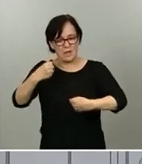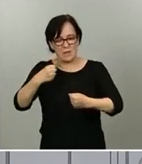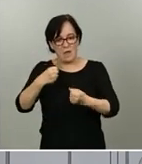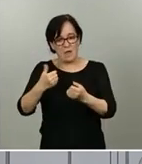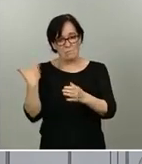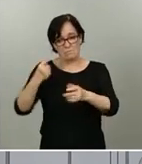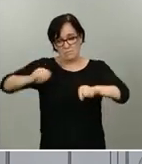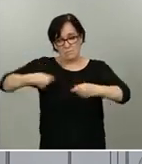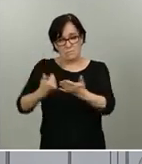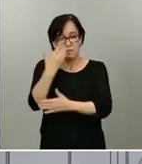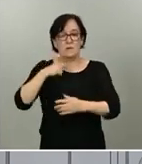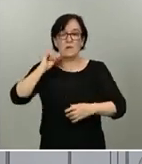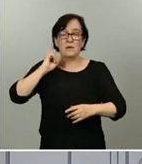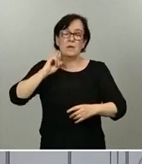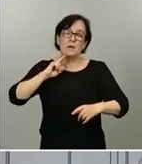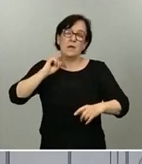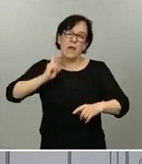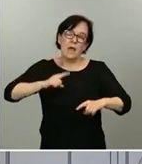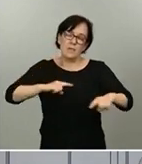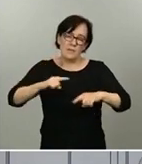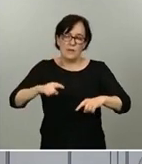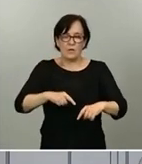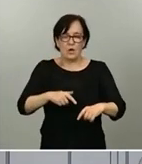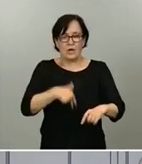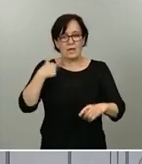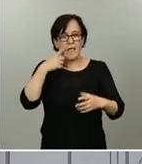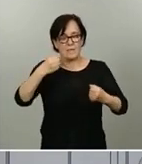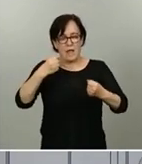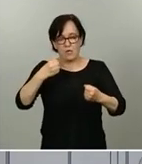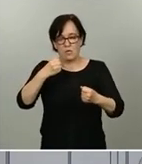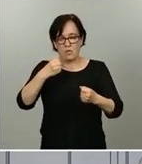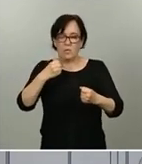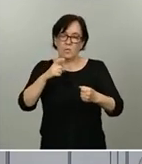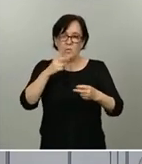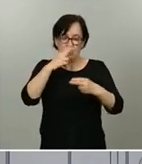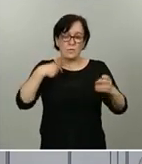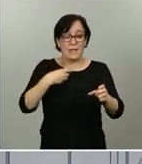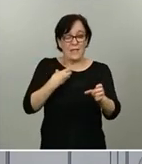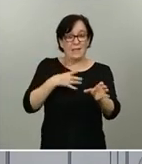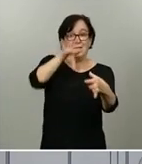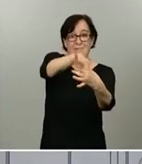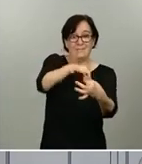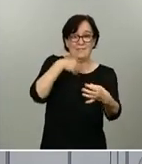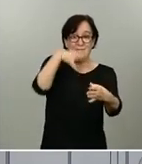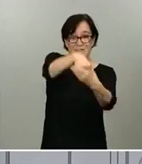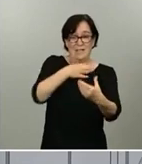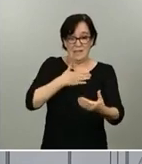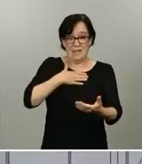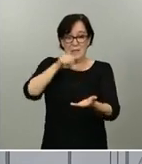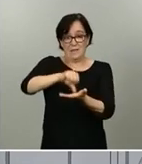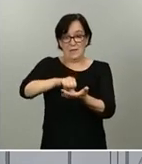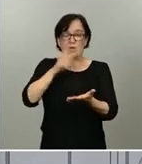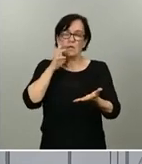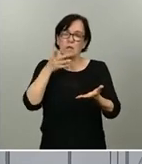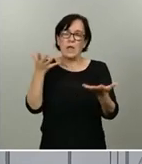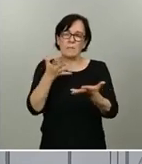Dirección General de la Salud Pública, en la que está ubicada la unidad que yo dirijo, el Centro de Comunicación de Alertas y Emergencias Sanitarias, hizo una recomendación de no